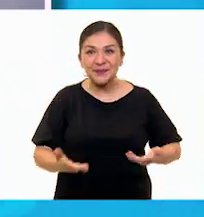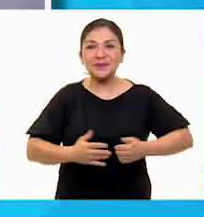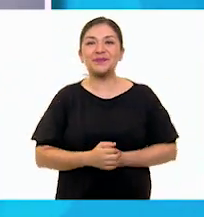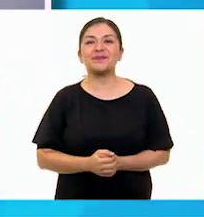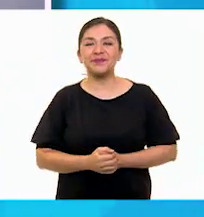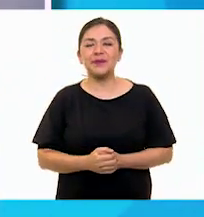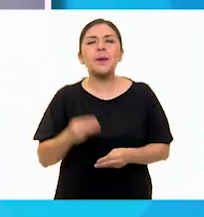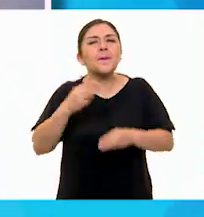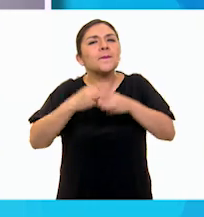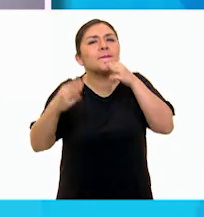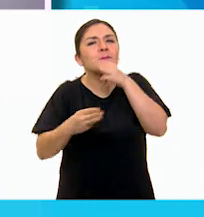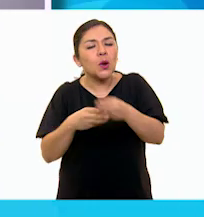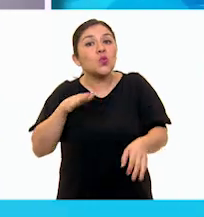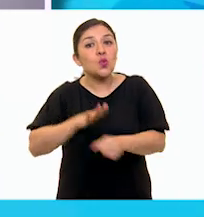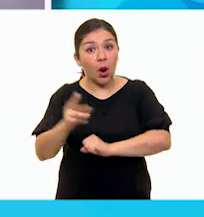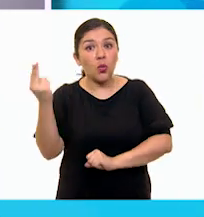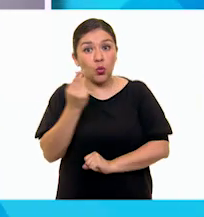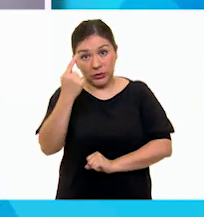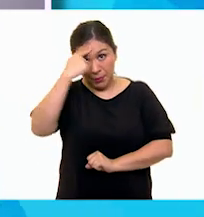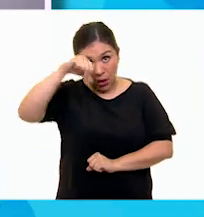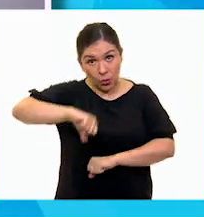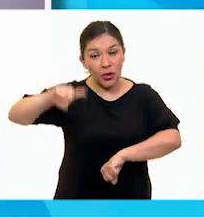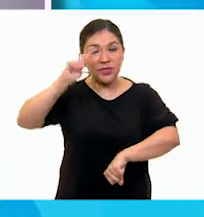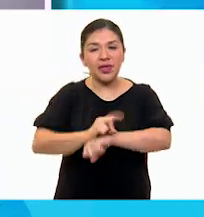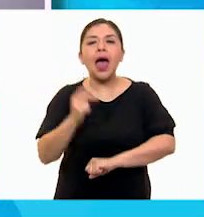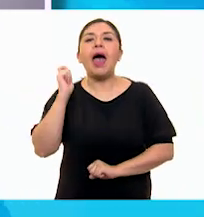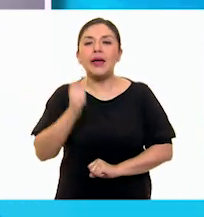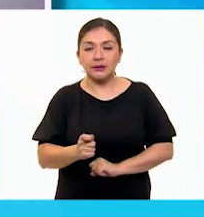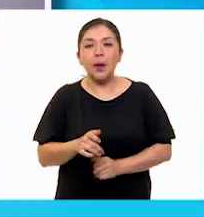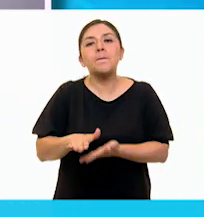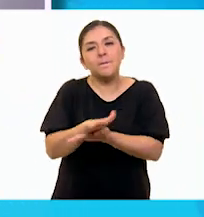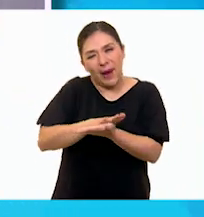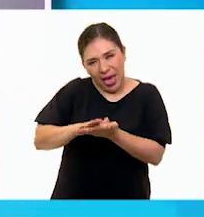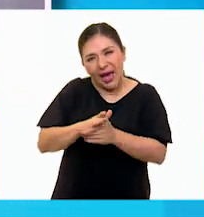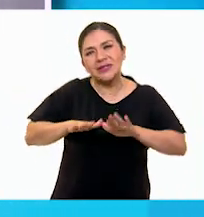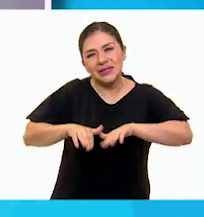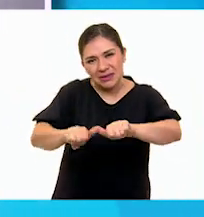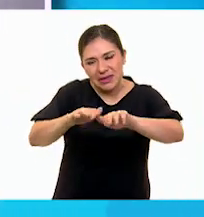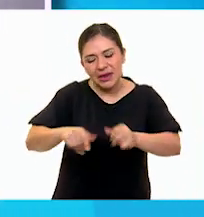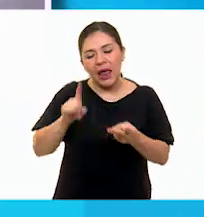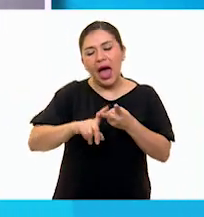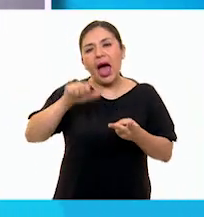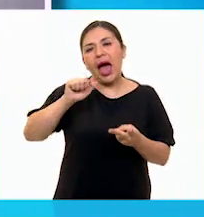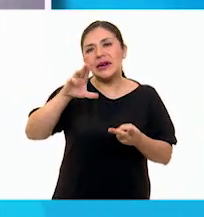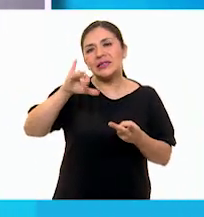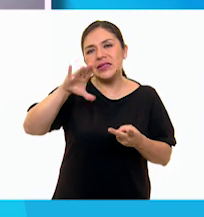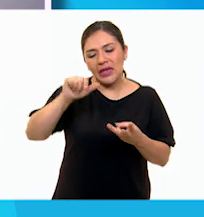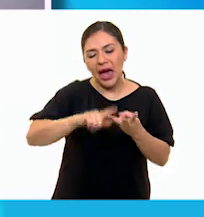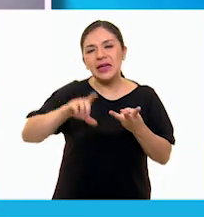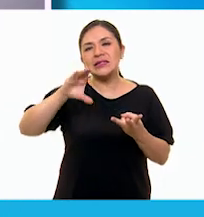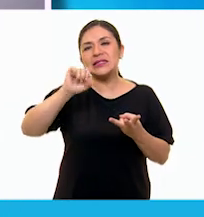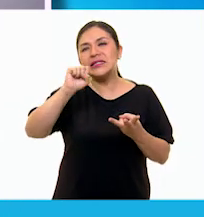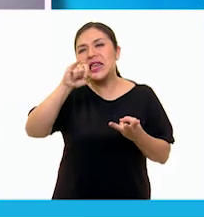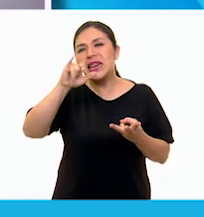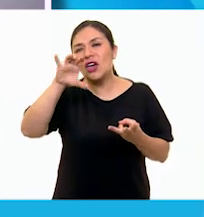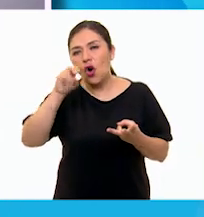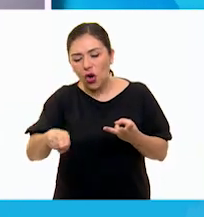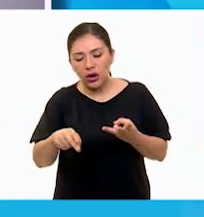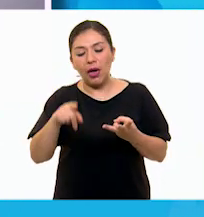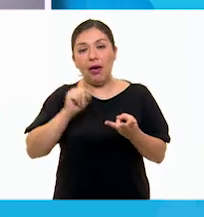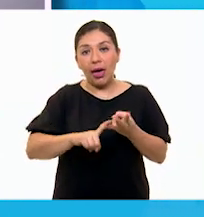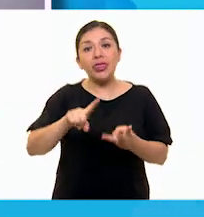Los materiales que se ocupan en esta técnica son plastilina, arcilla, silicona, que luego